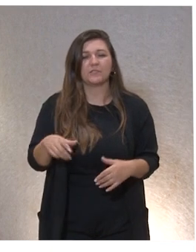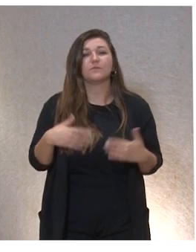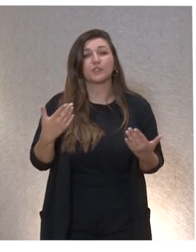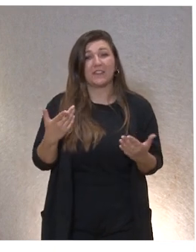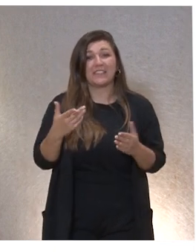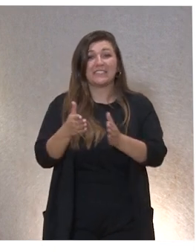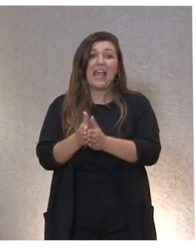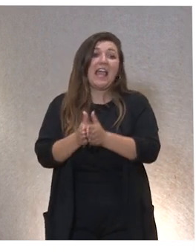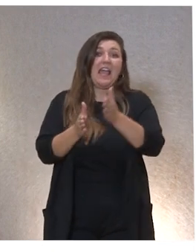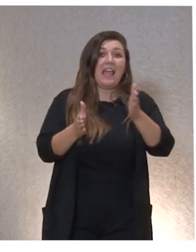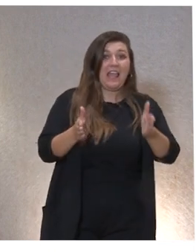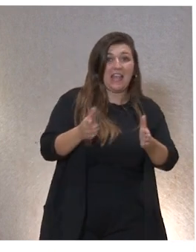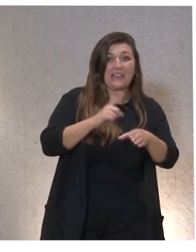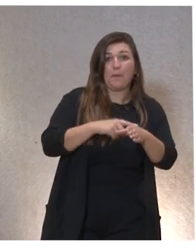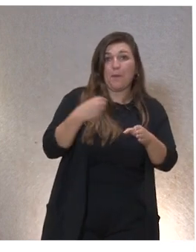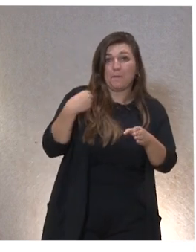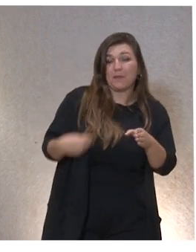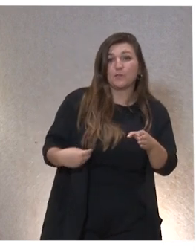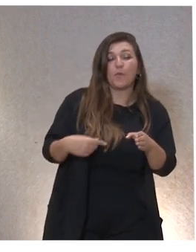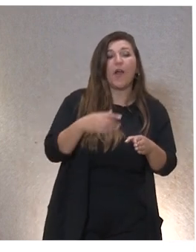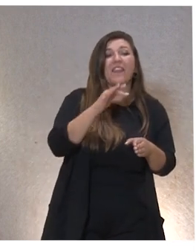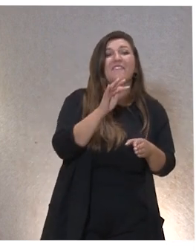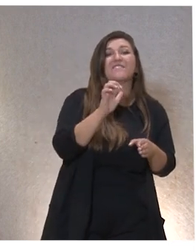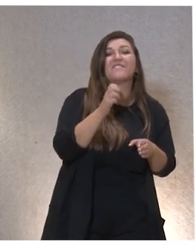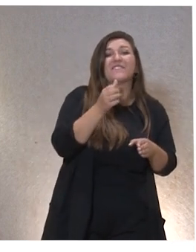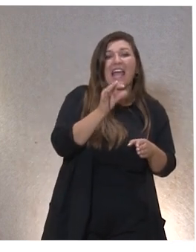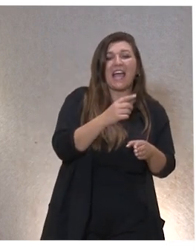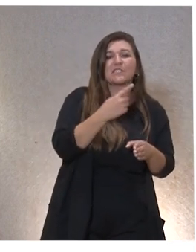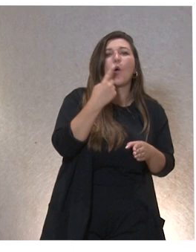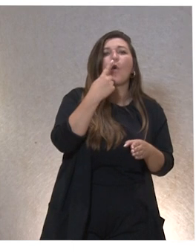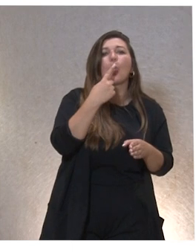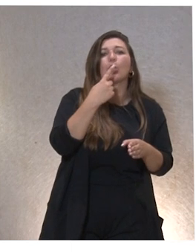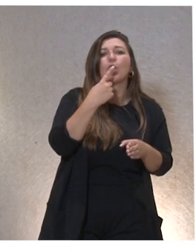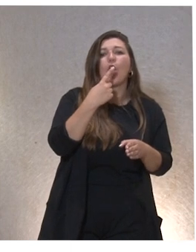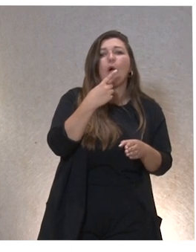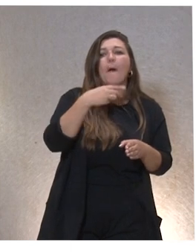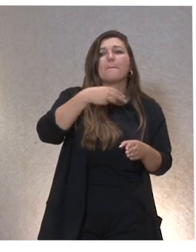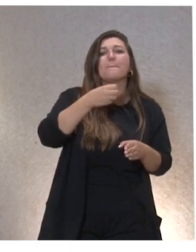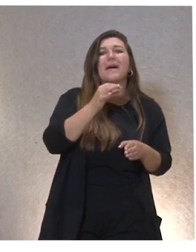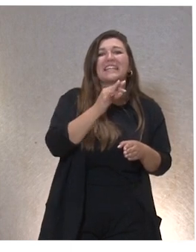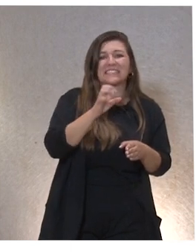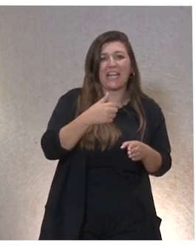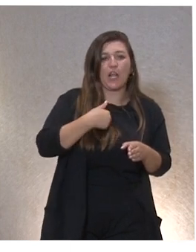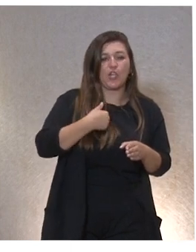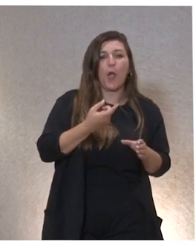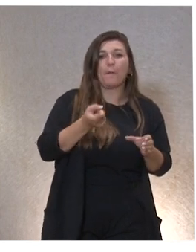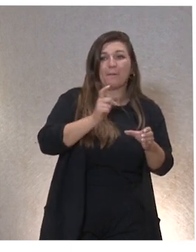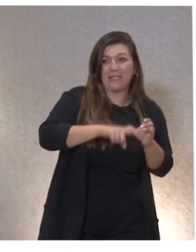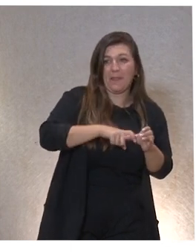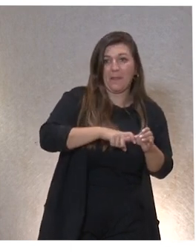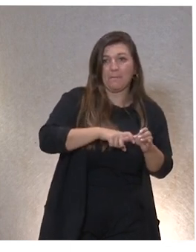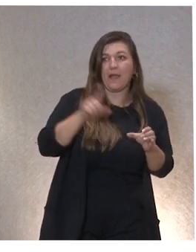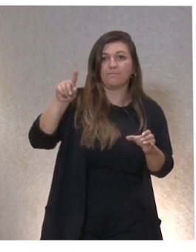yo también tengo que agradecer a entonces FEAPS. Había un máster en el que yo participé y que FEAPS me becó,